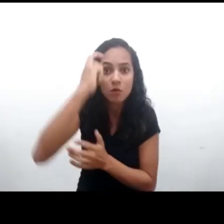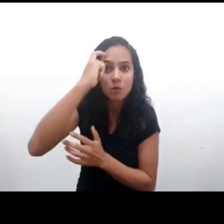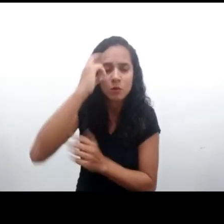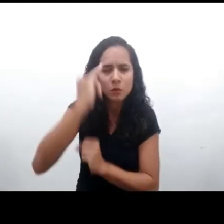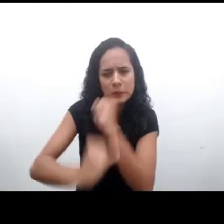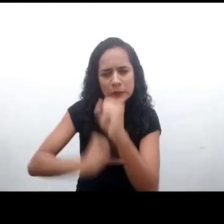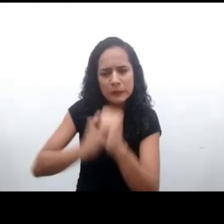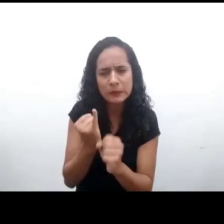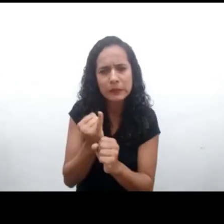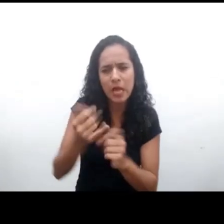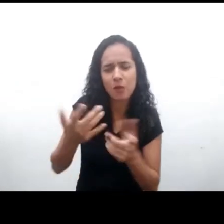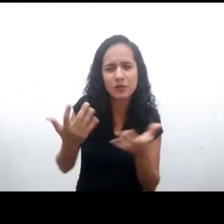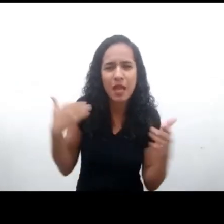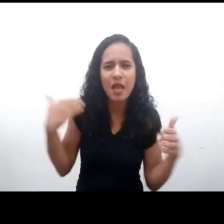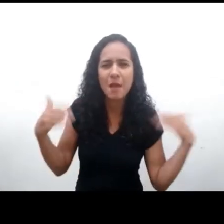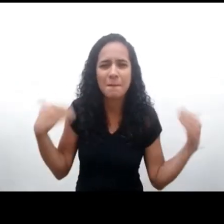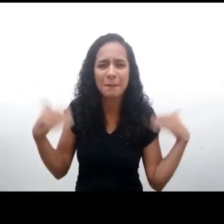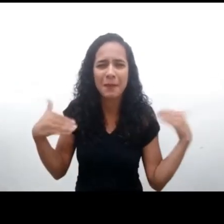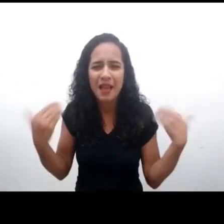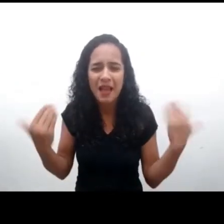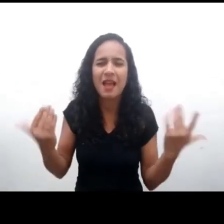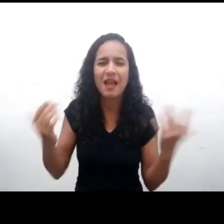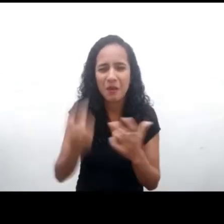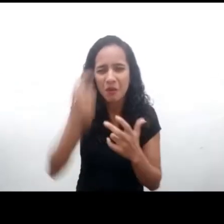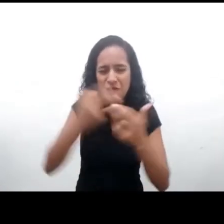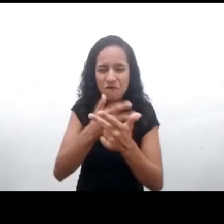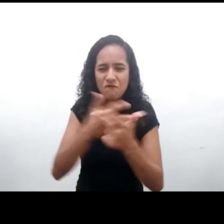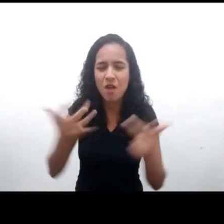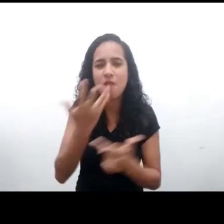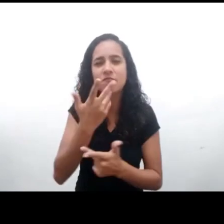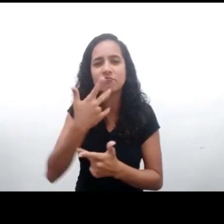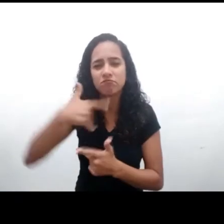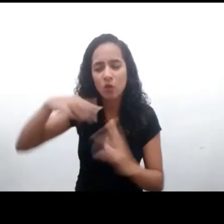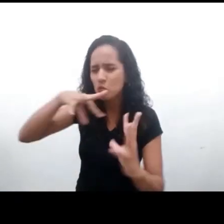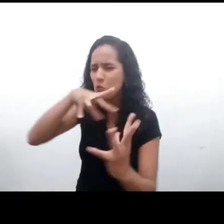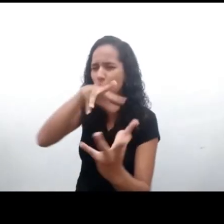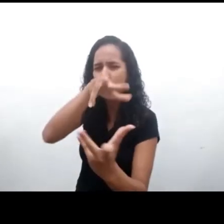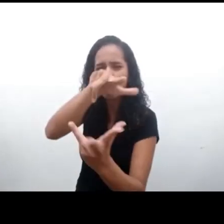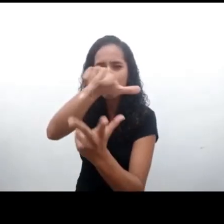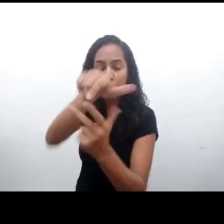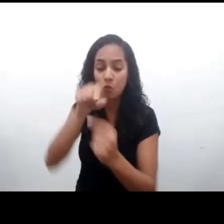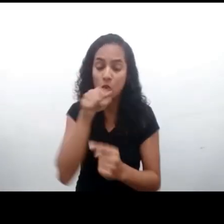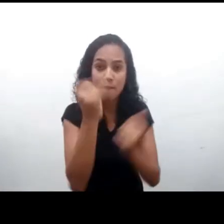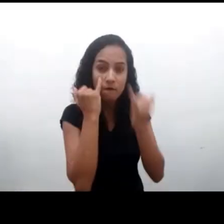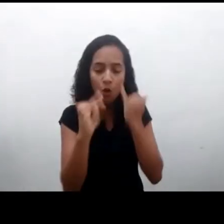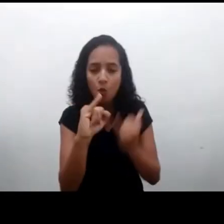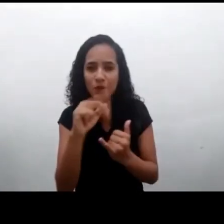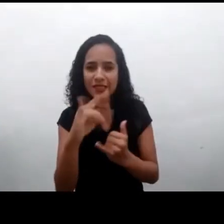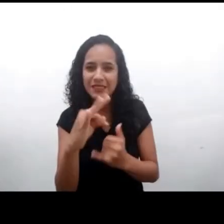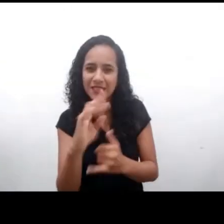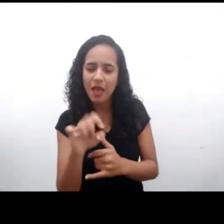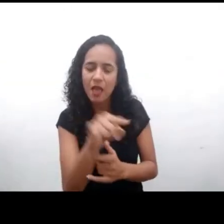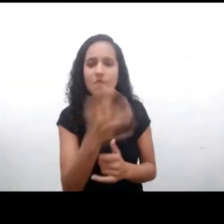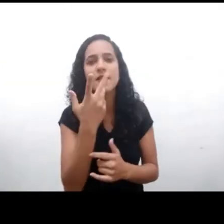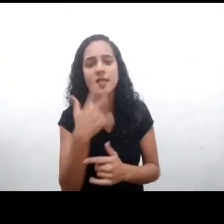directamente las relaciones sociales, la recreación, el juego y la educación de niños y adolescentes en todo el mundo. Según los datos de